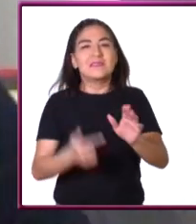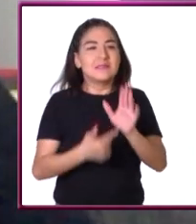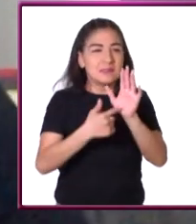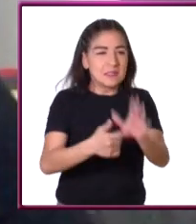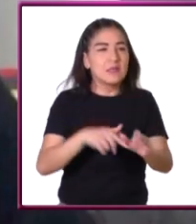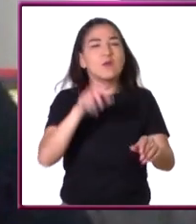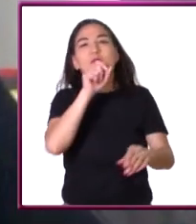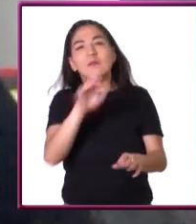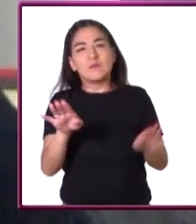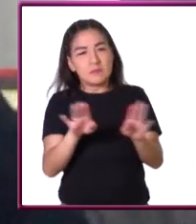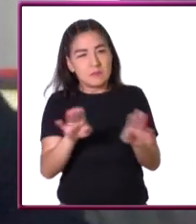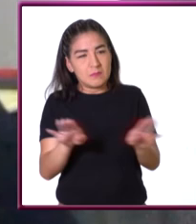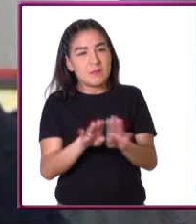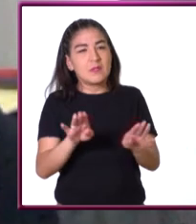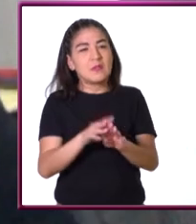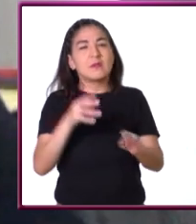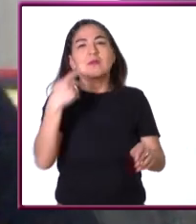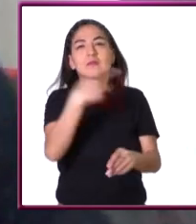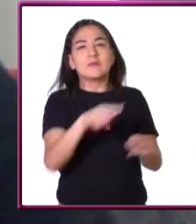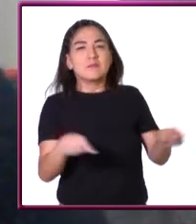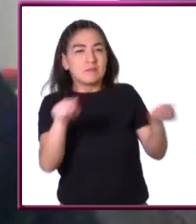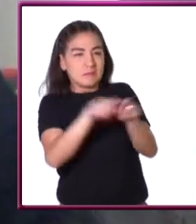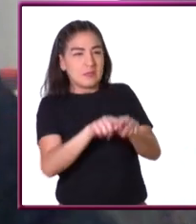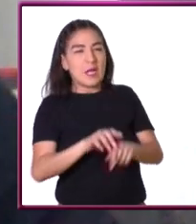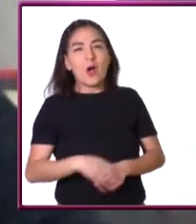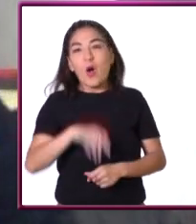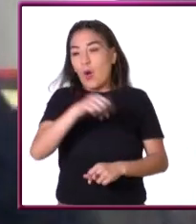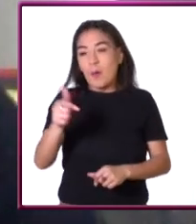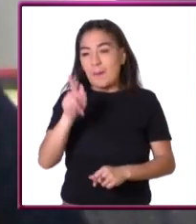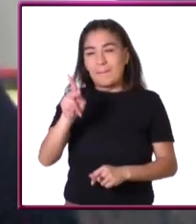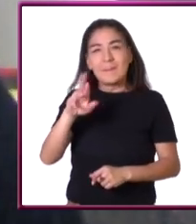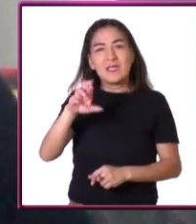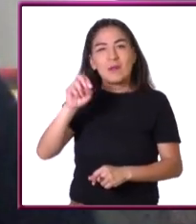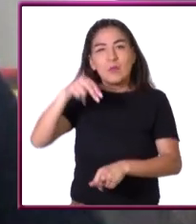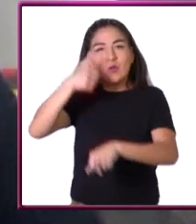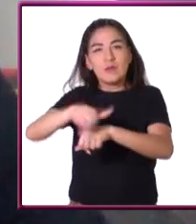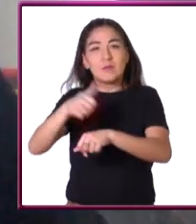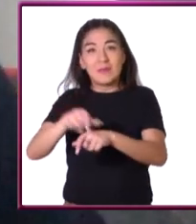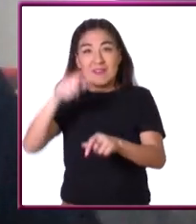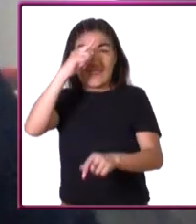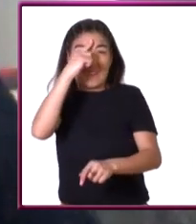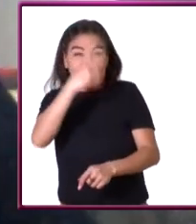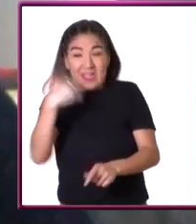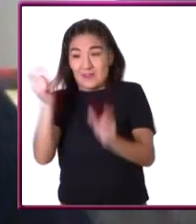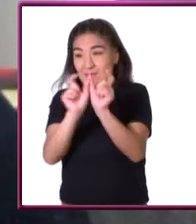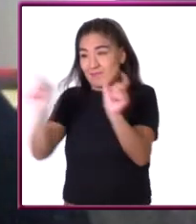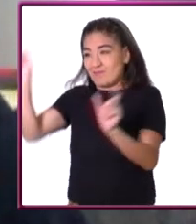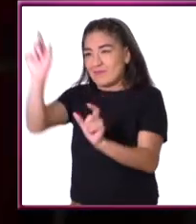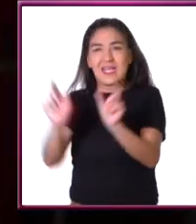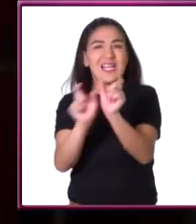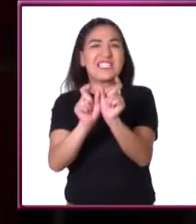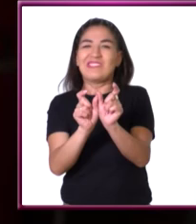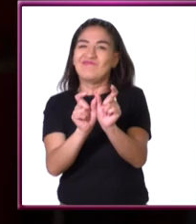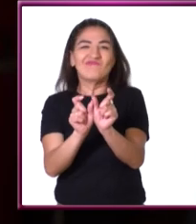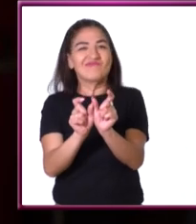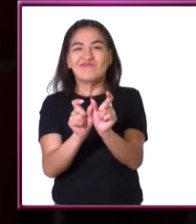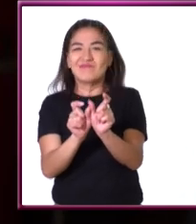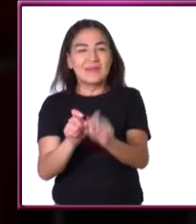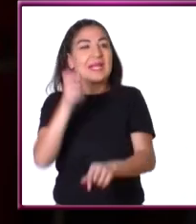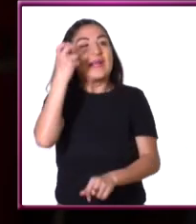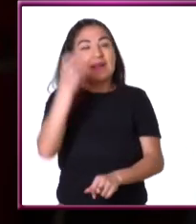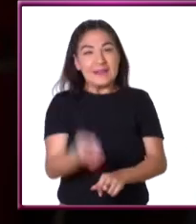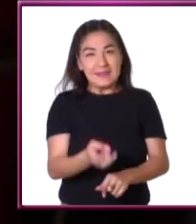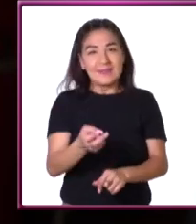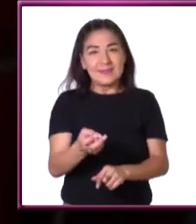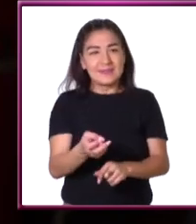llaves públicas llaves privadas pero ¿qué pasa si encuentras un número primo? no lo vas a poder descomponer tan fácil ¿no? entonces